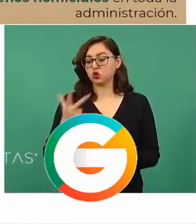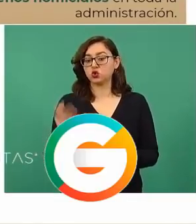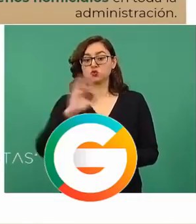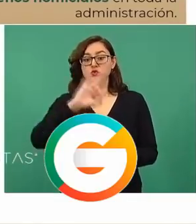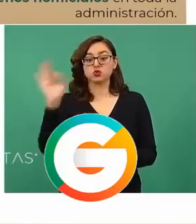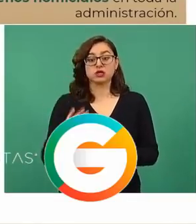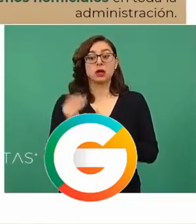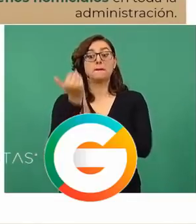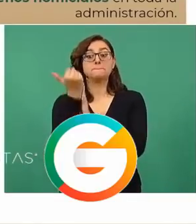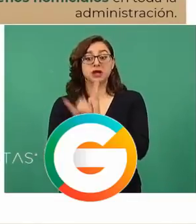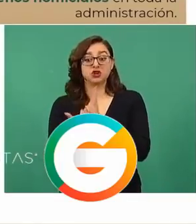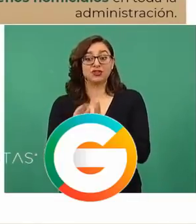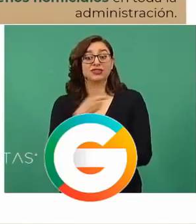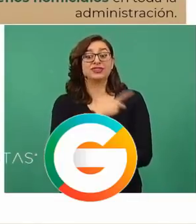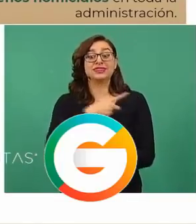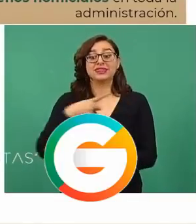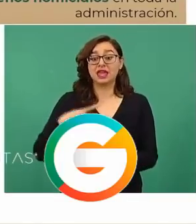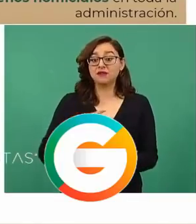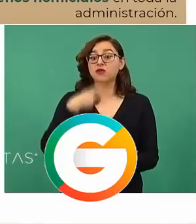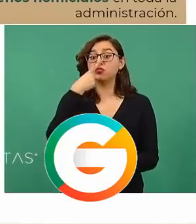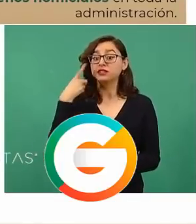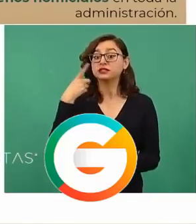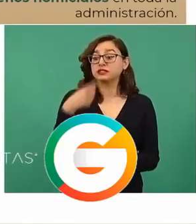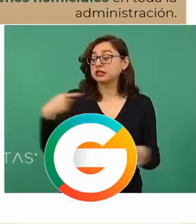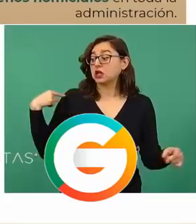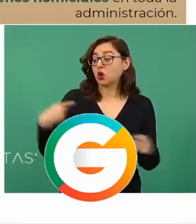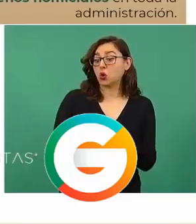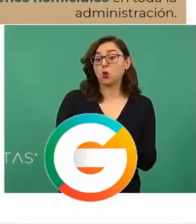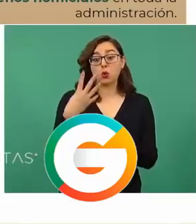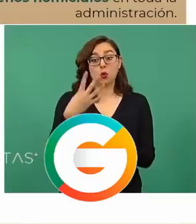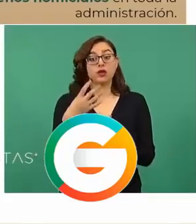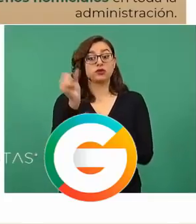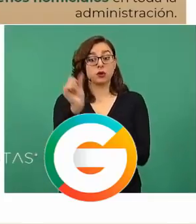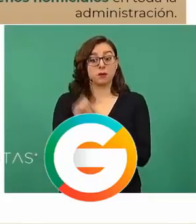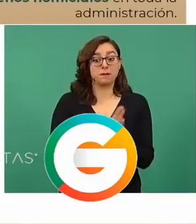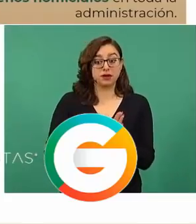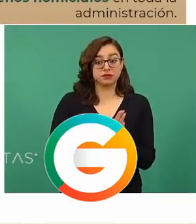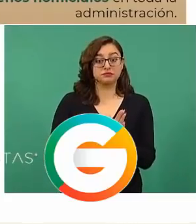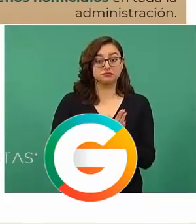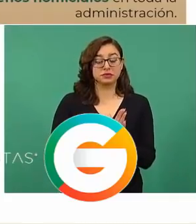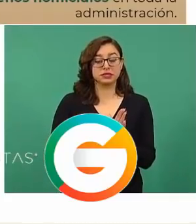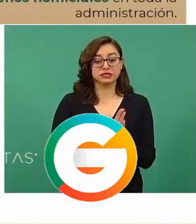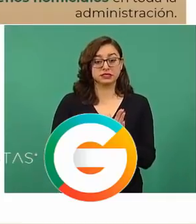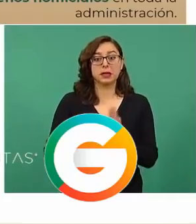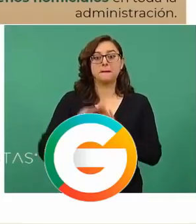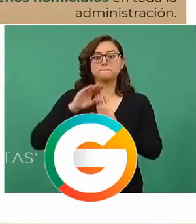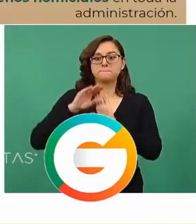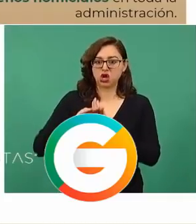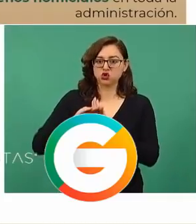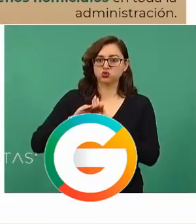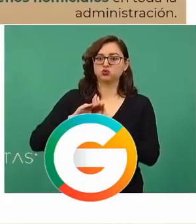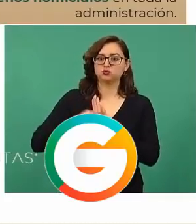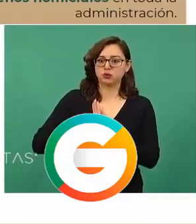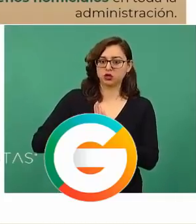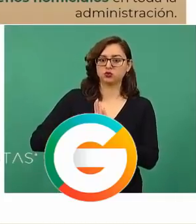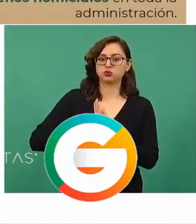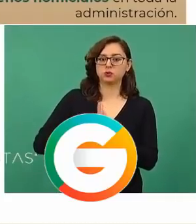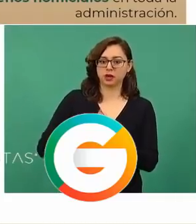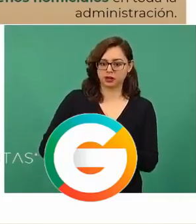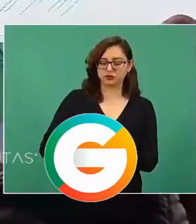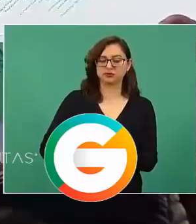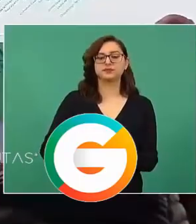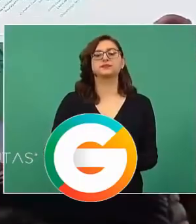y hay que decir que van cuatro meses consecutivos que han ido a la baja. Adelante.